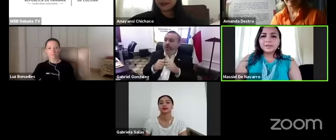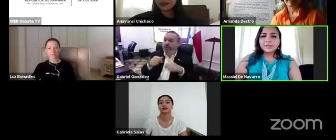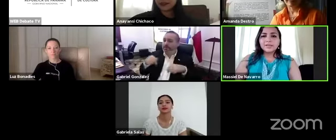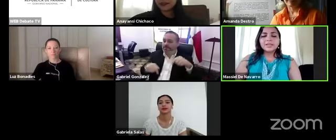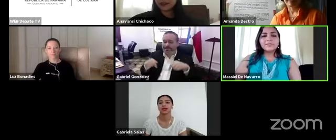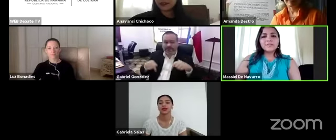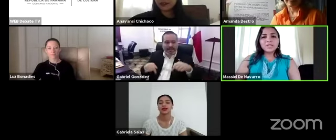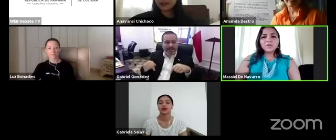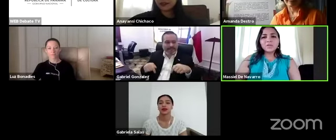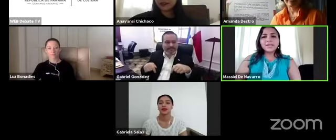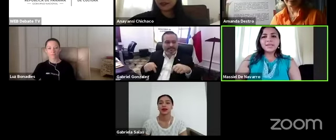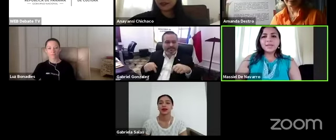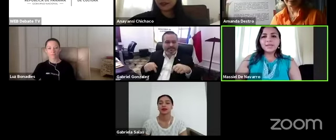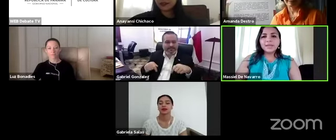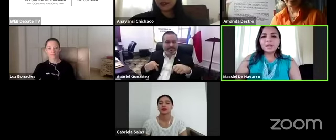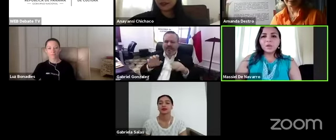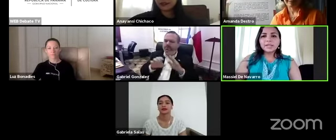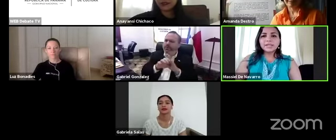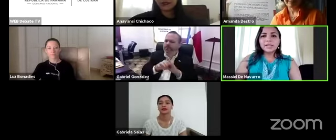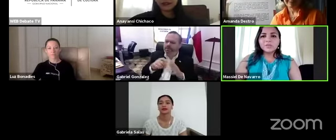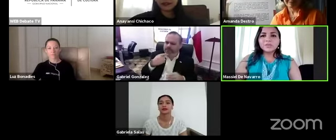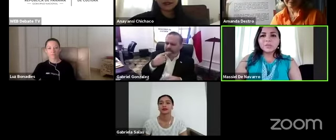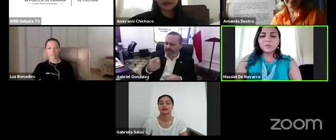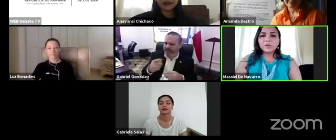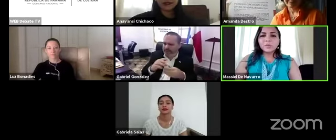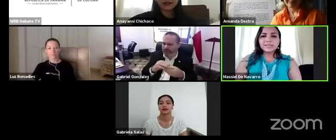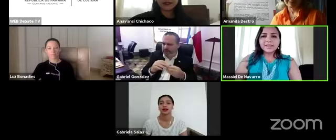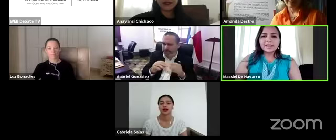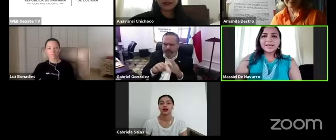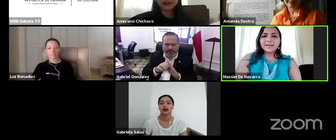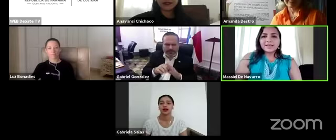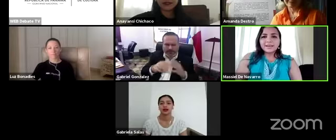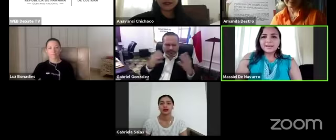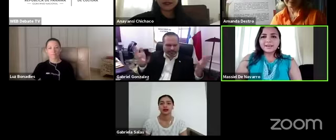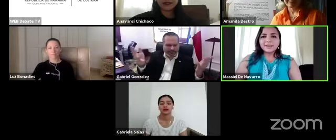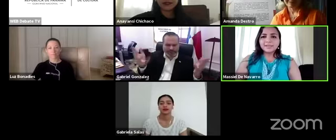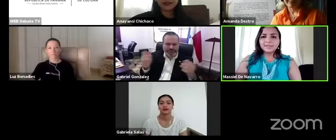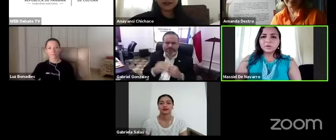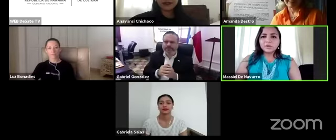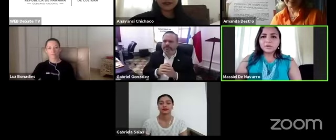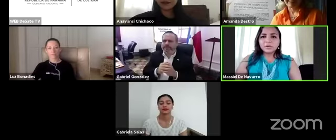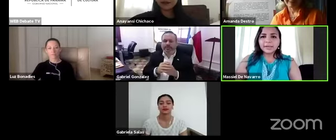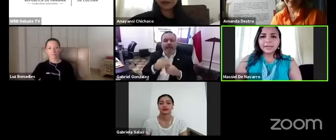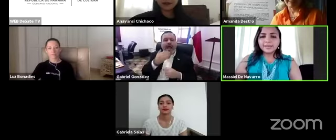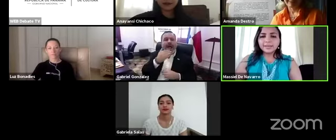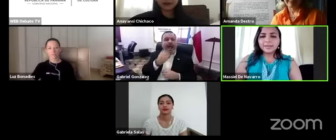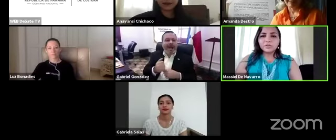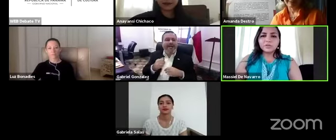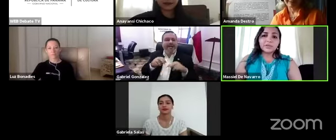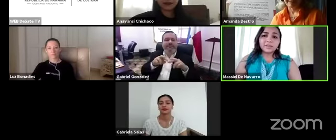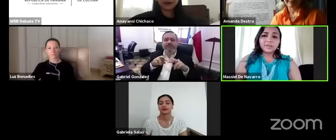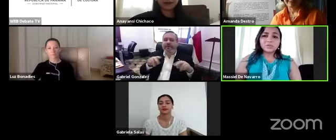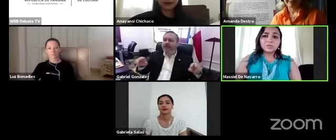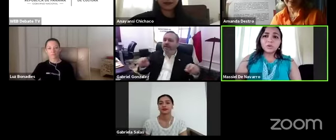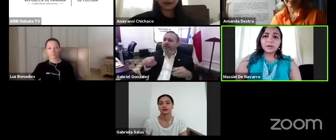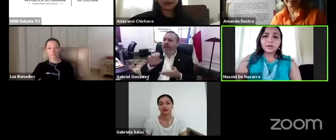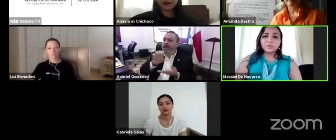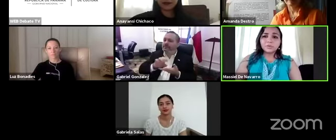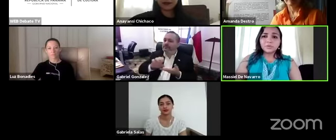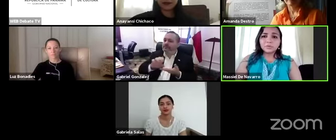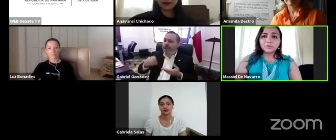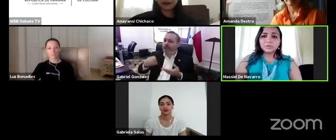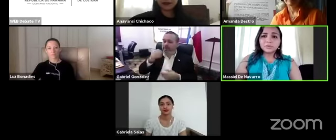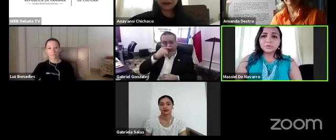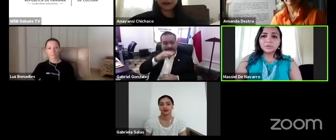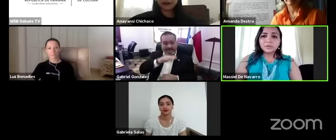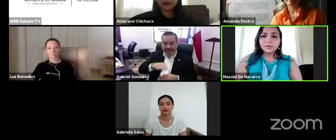y definitivamente el eslogan del año tenemos que empezar a hacerlo real en los diferentes lugares a